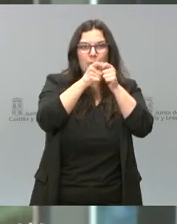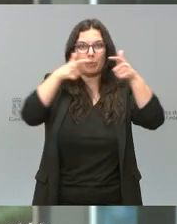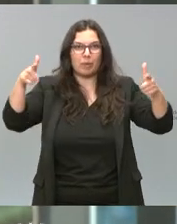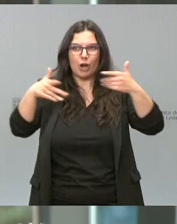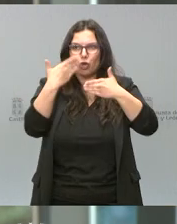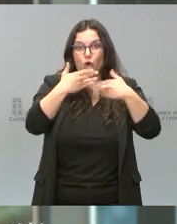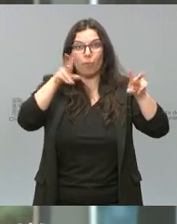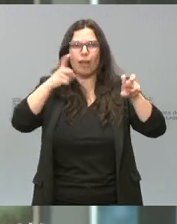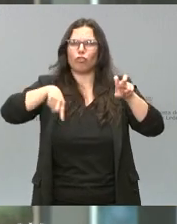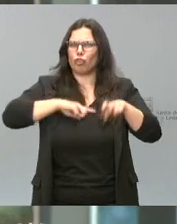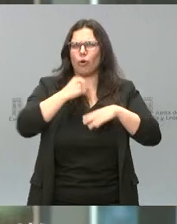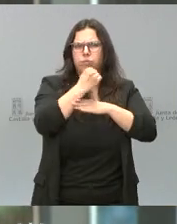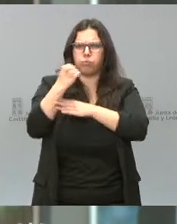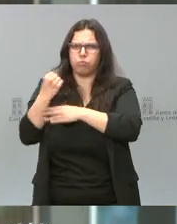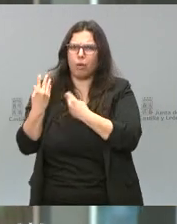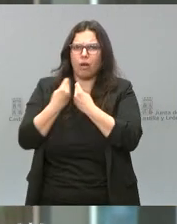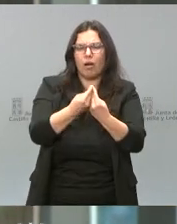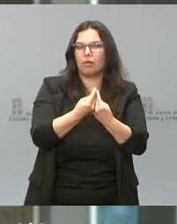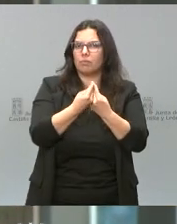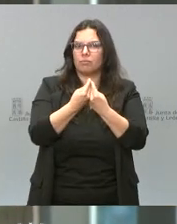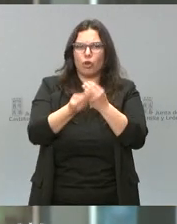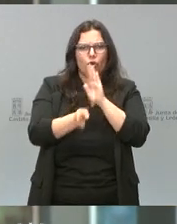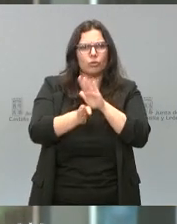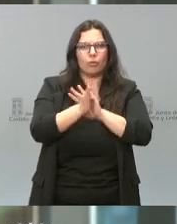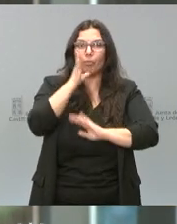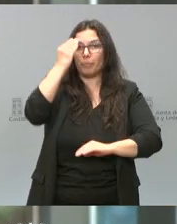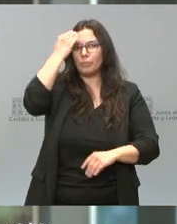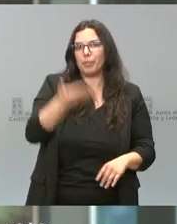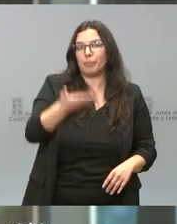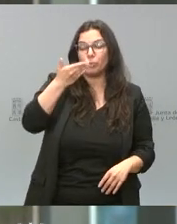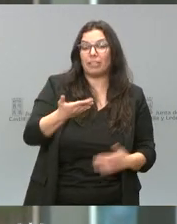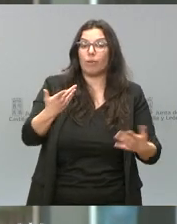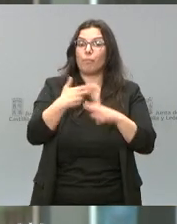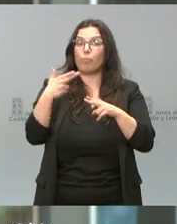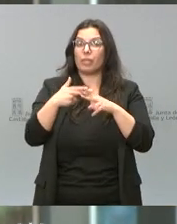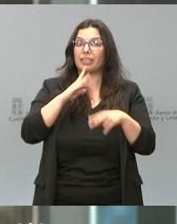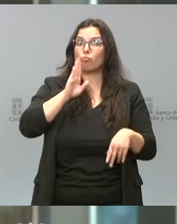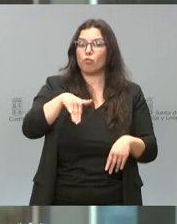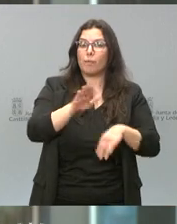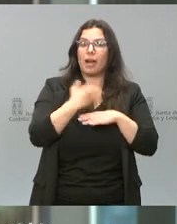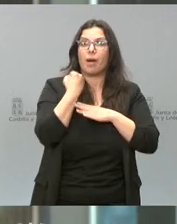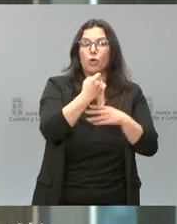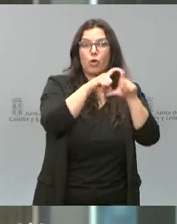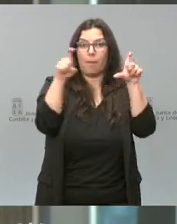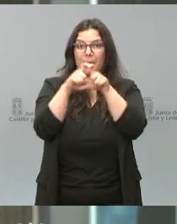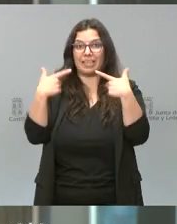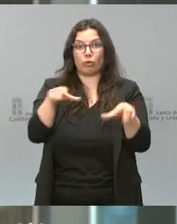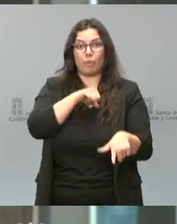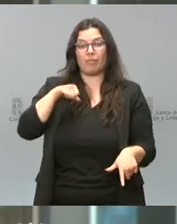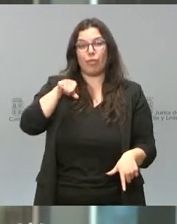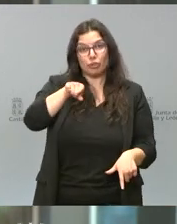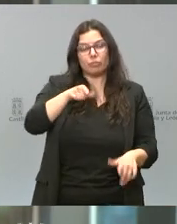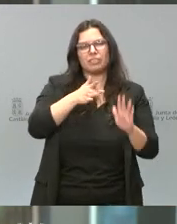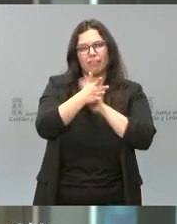seguir estando a vuestro lado porque nos parece crucial y una buena política de apoyo a las empresas, al sector privado, es precisamente